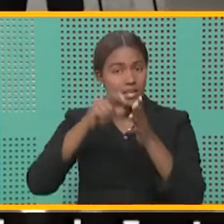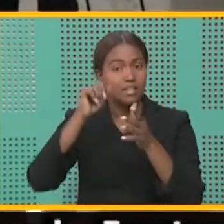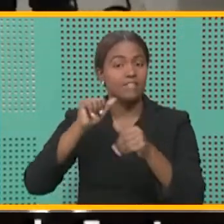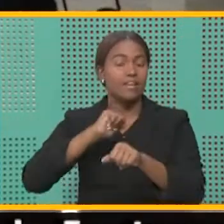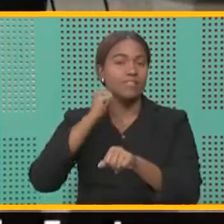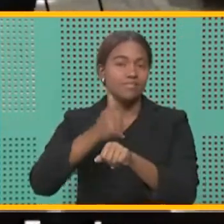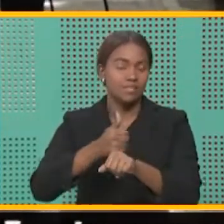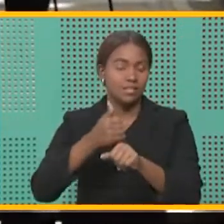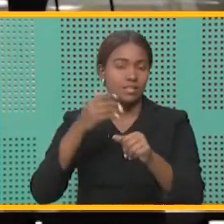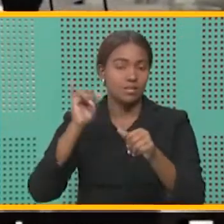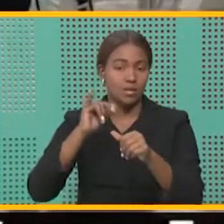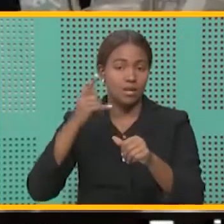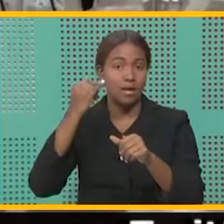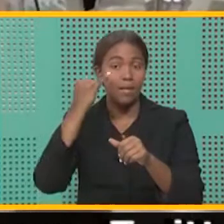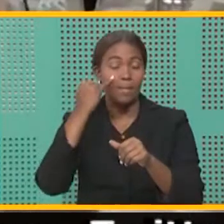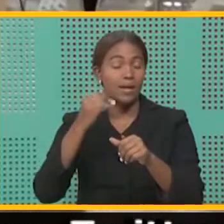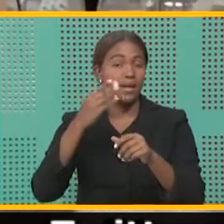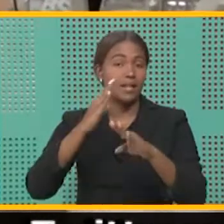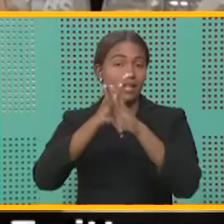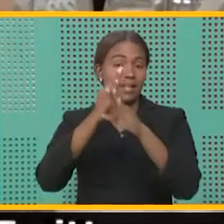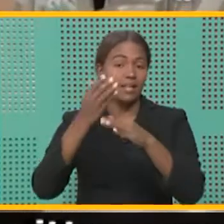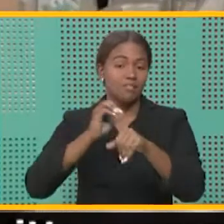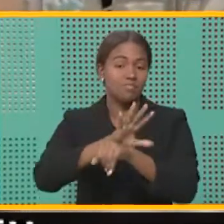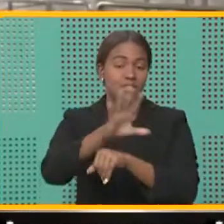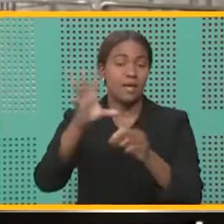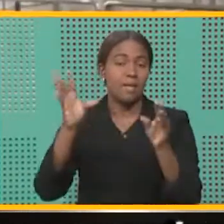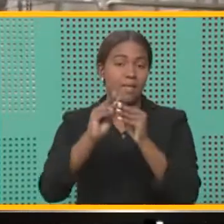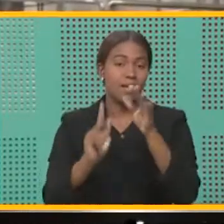de la llegada de más casos de coronavirus.